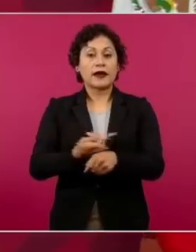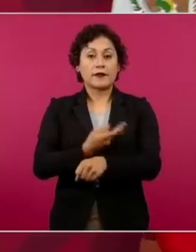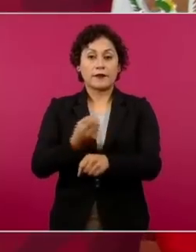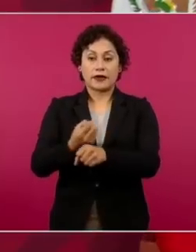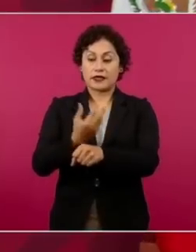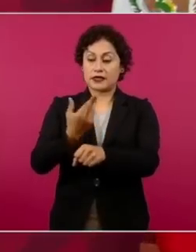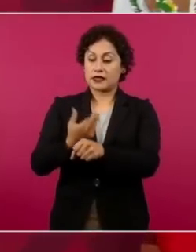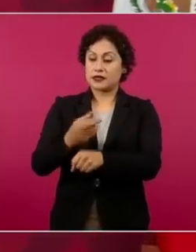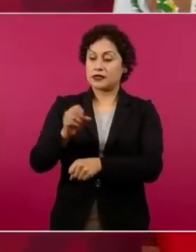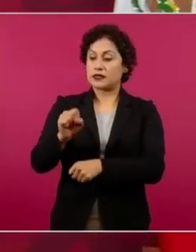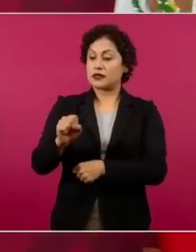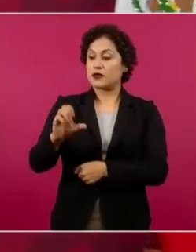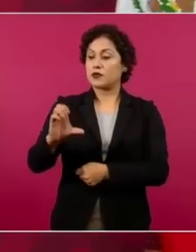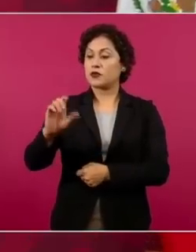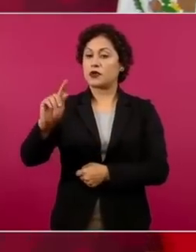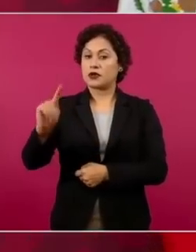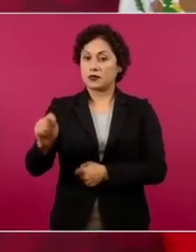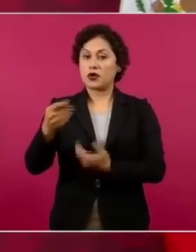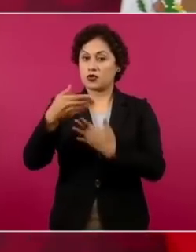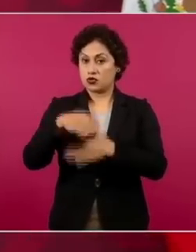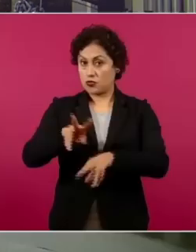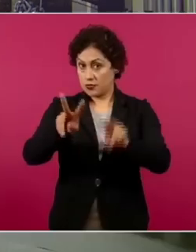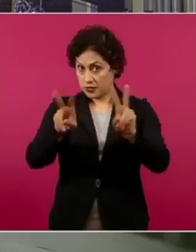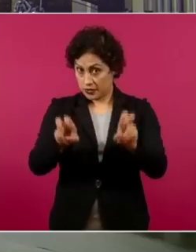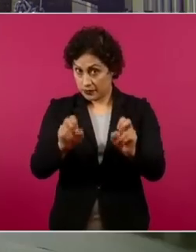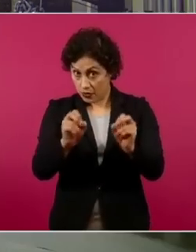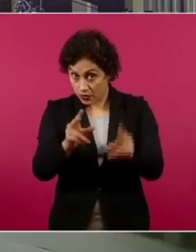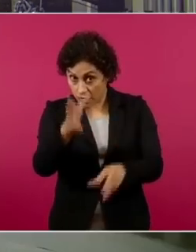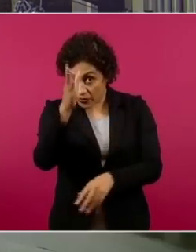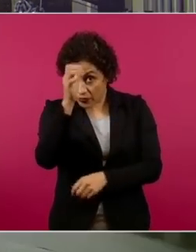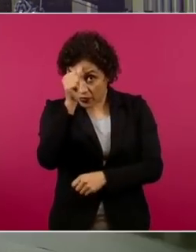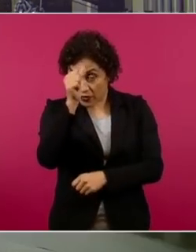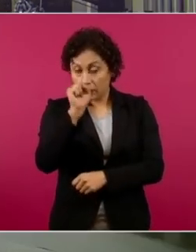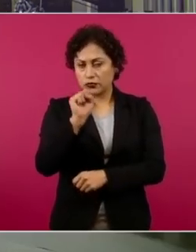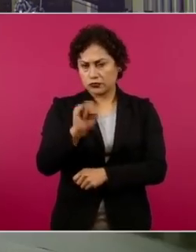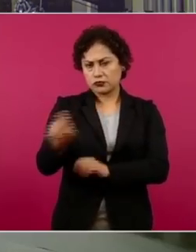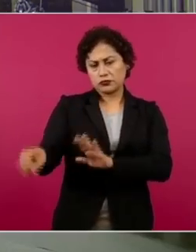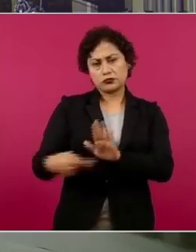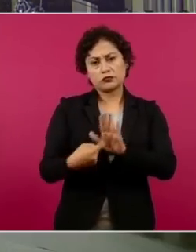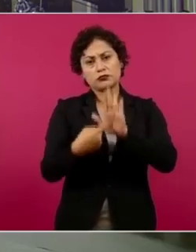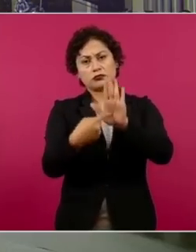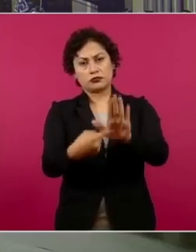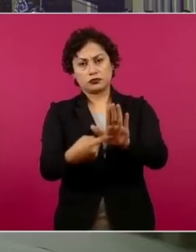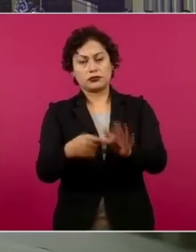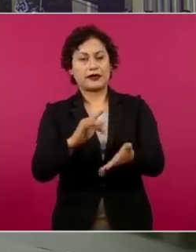de Comunicaciones sobre este caso, ¿te parece? Muchas gracias. Y se da a conocer. Muchas gracias. Gracias.